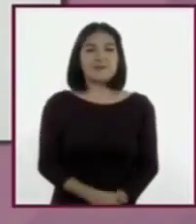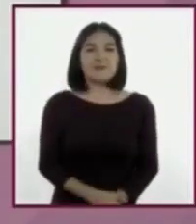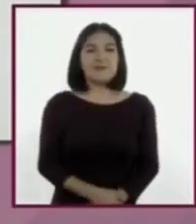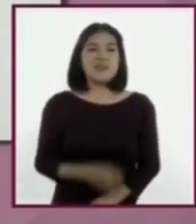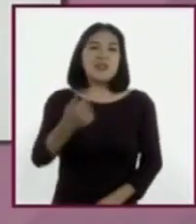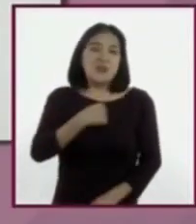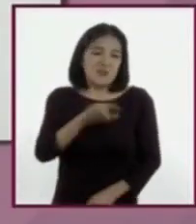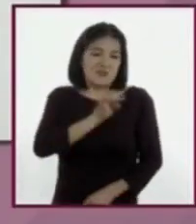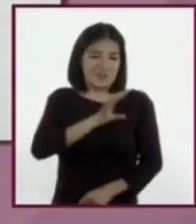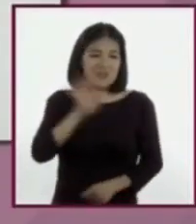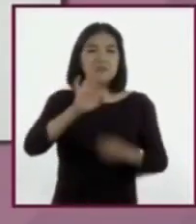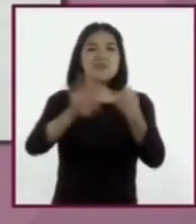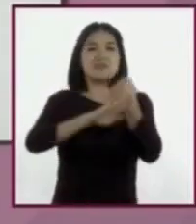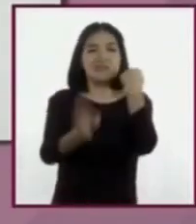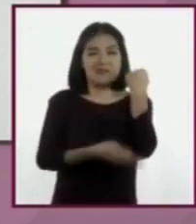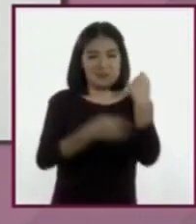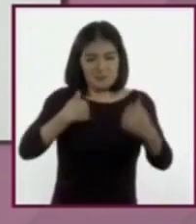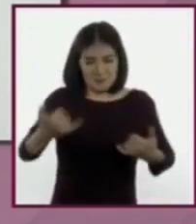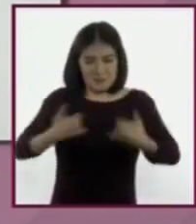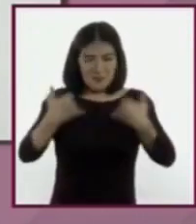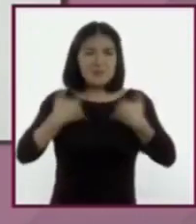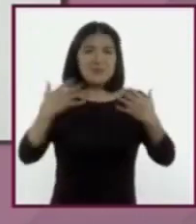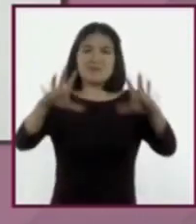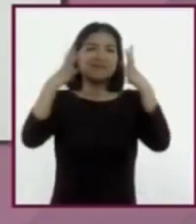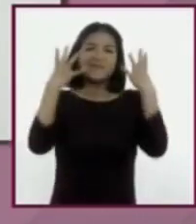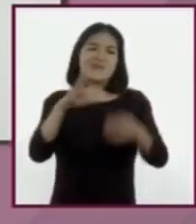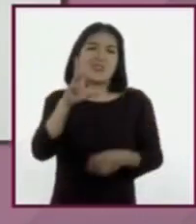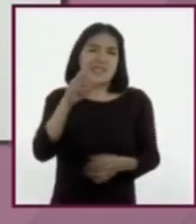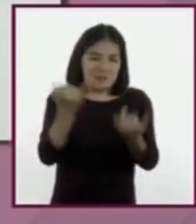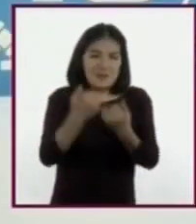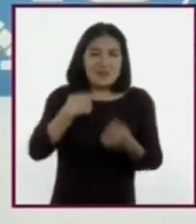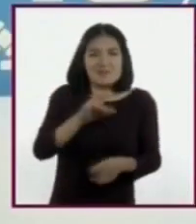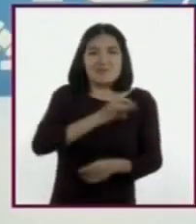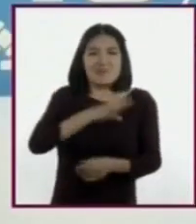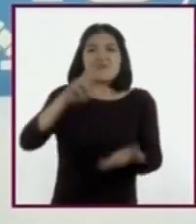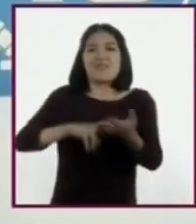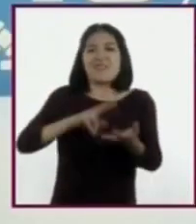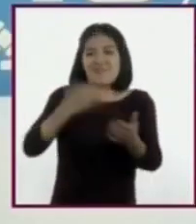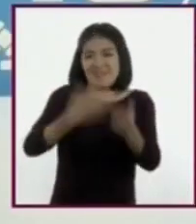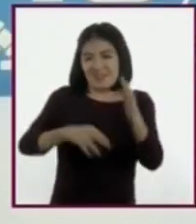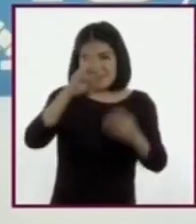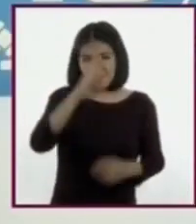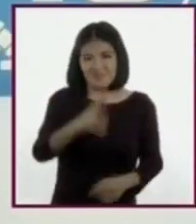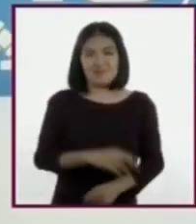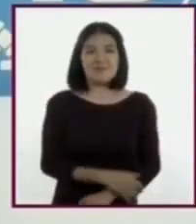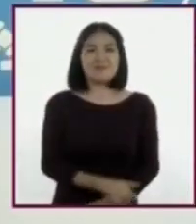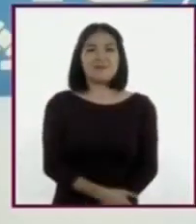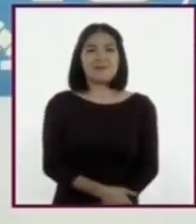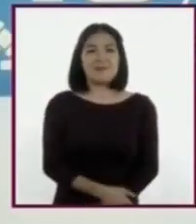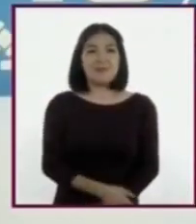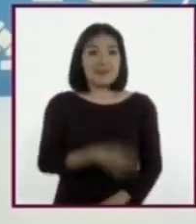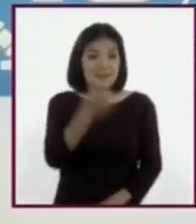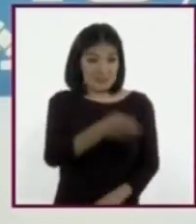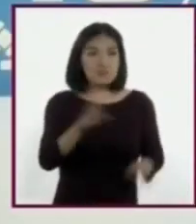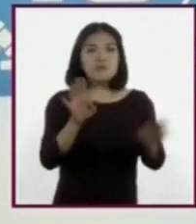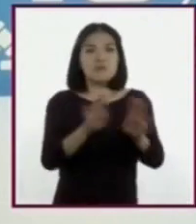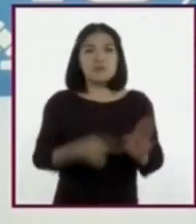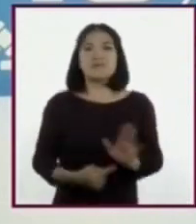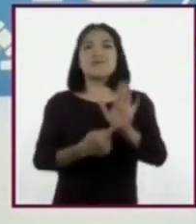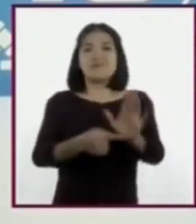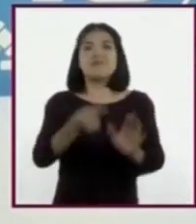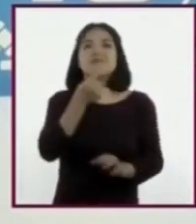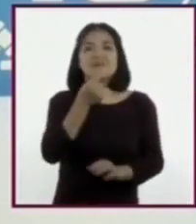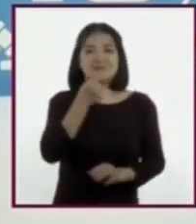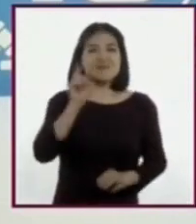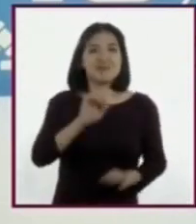embarazo no deseado, a la inseguridad y a la falta de valores. Este testimonio tiene particular interés en el tema de la